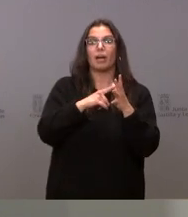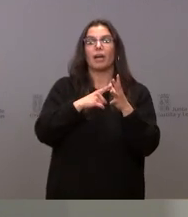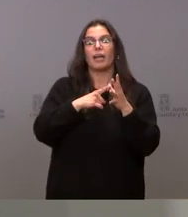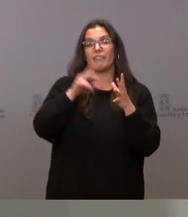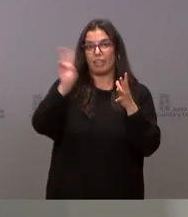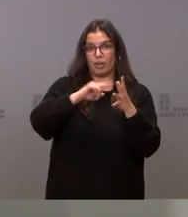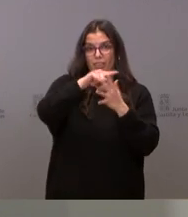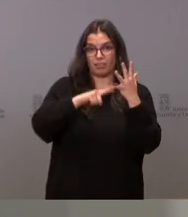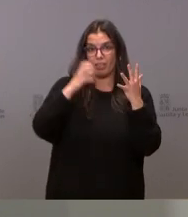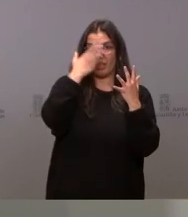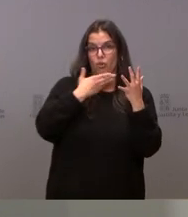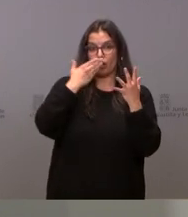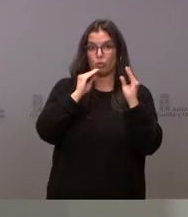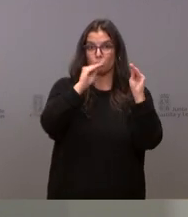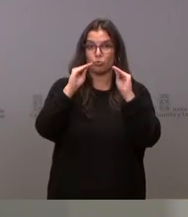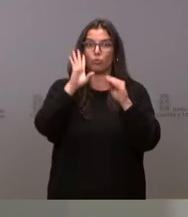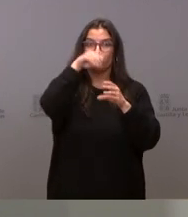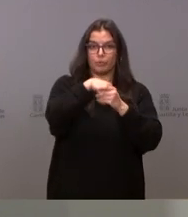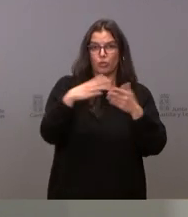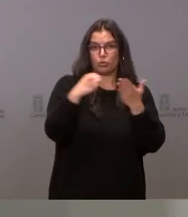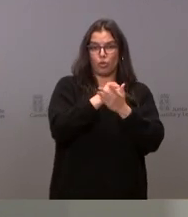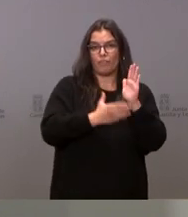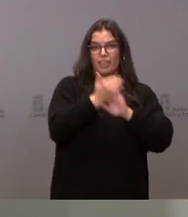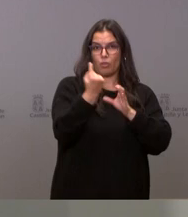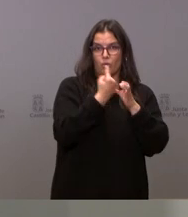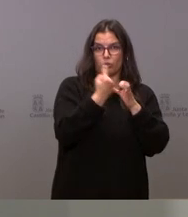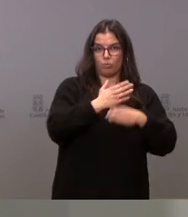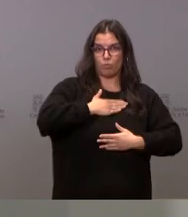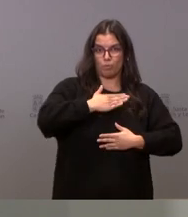Valladolid, todos ellos dependientes de la Federación de Autismo de Castilla y León,